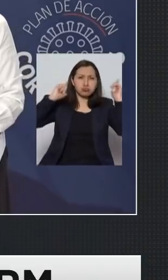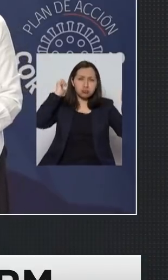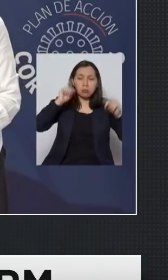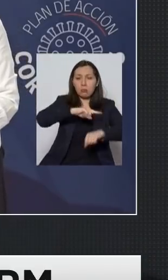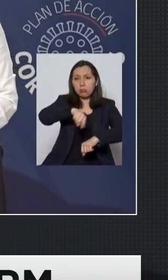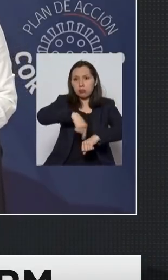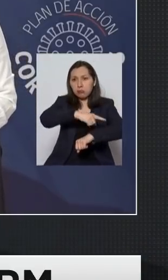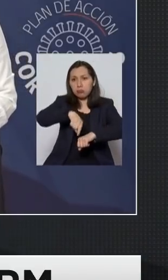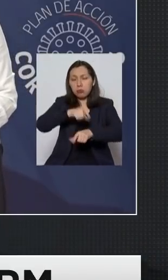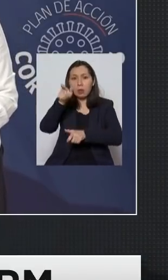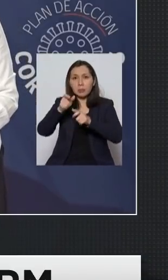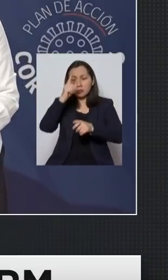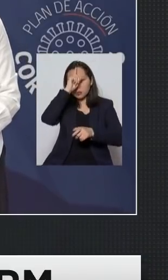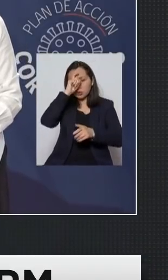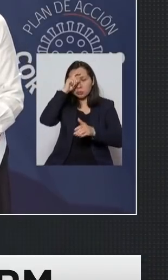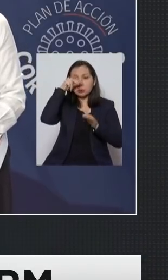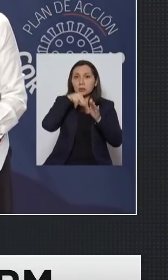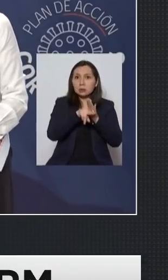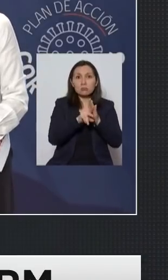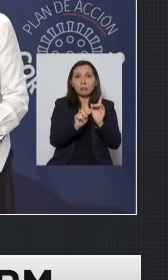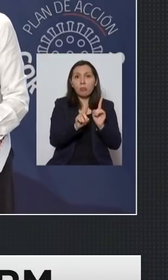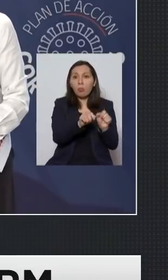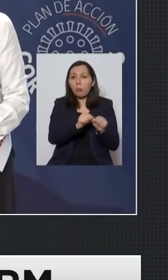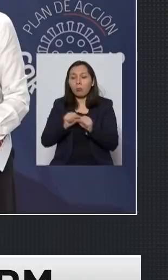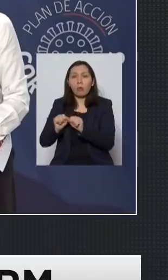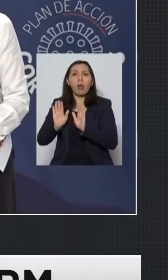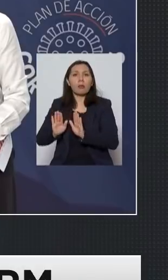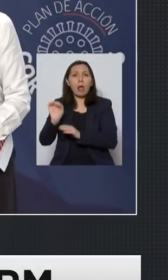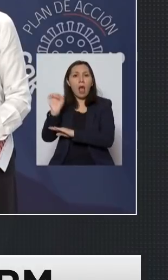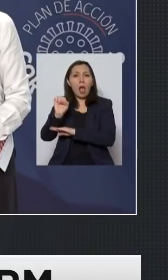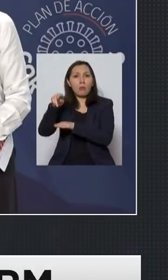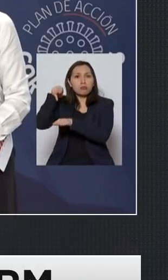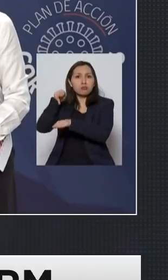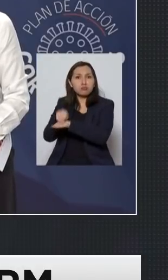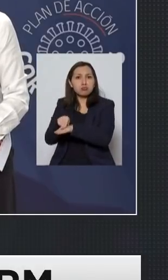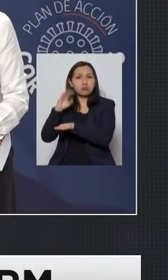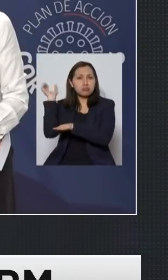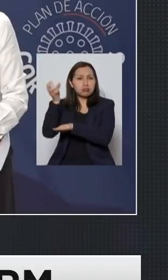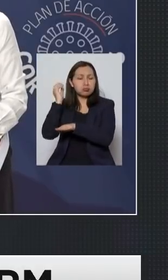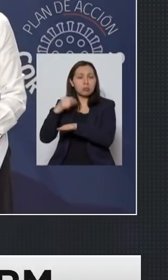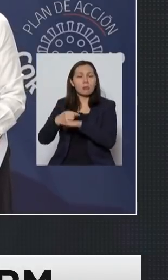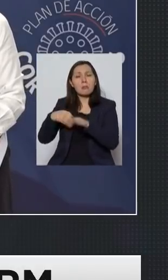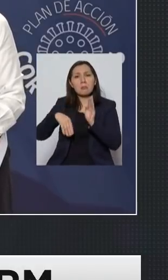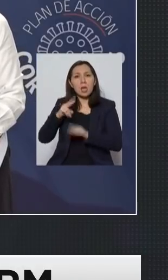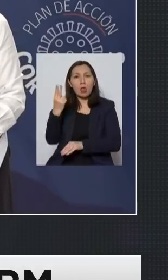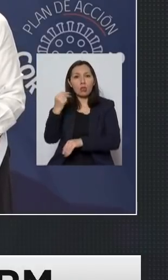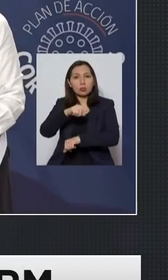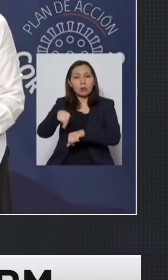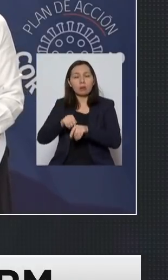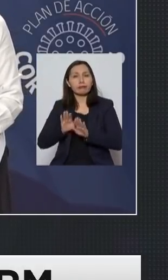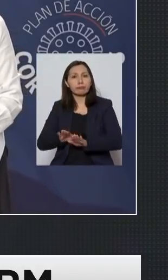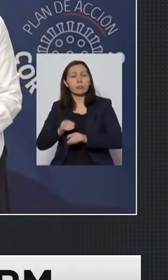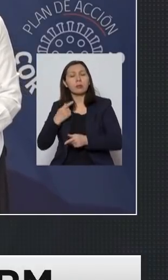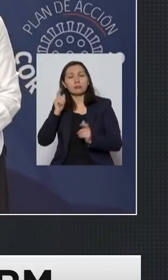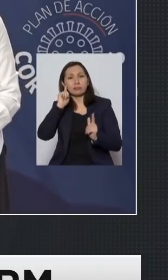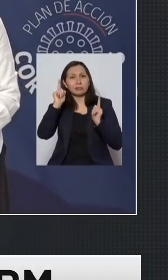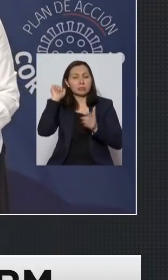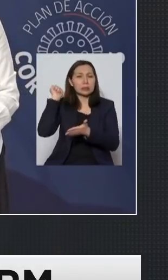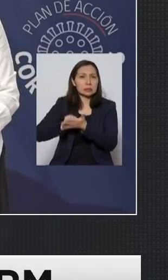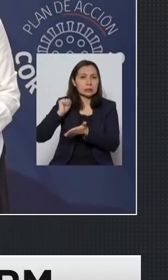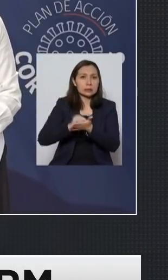largas esperas de pacientes al interior de estos vehículos más de 12 horas ¿qué sucede particularmente en este